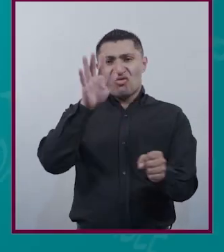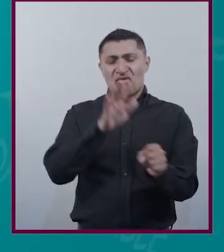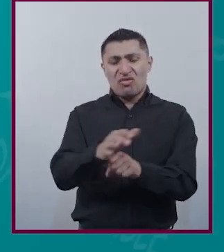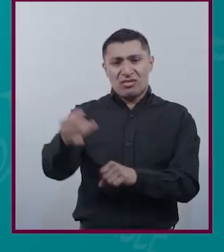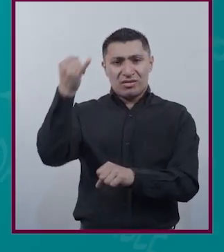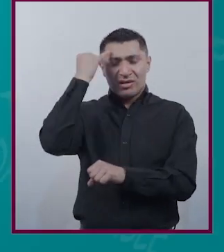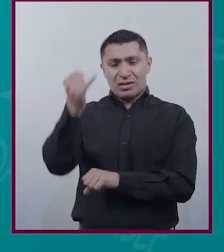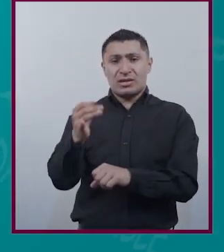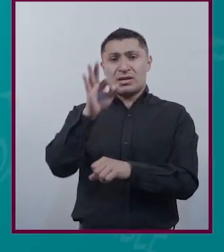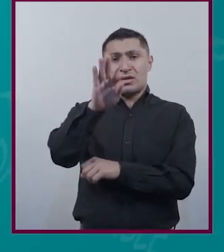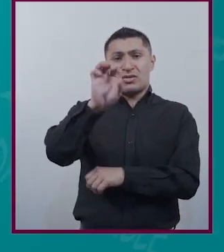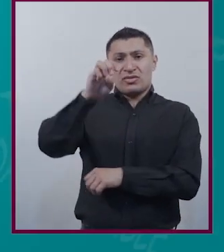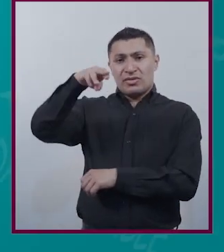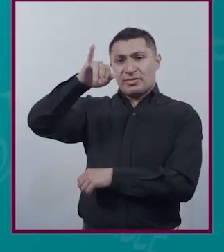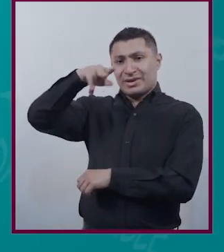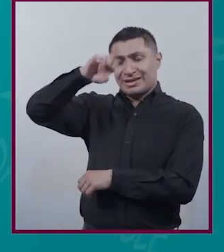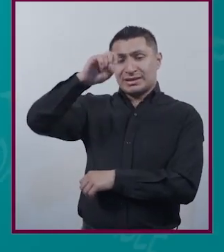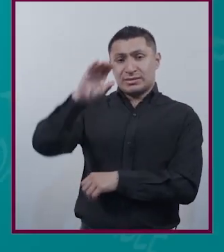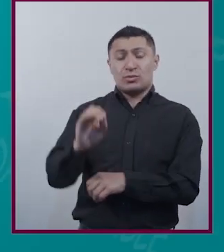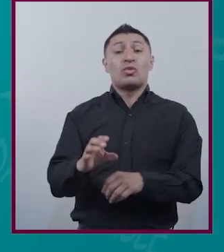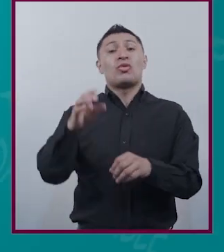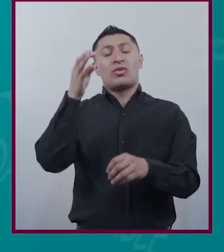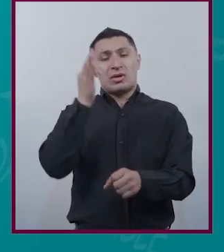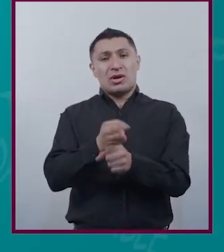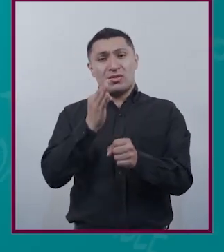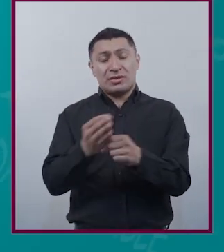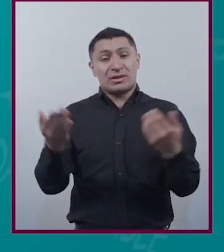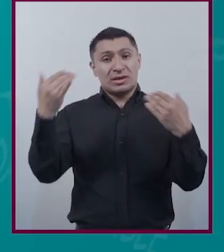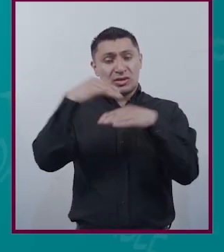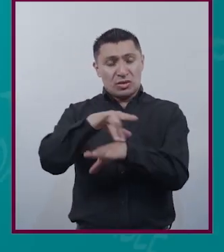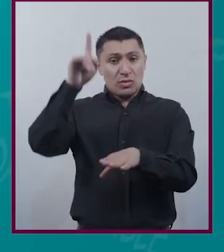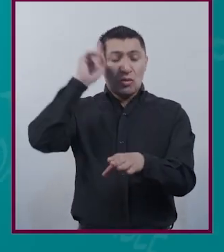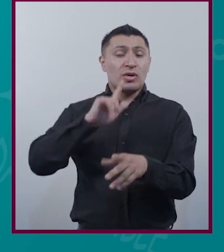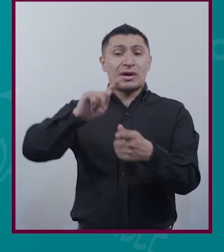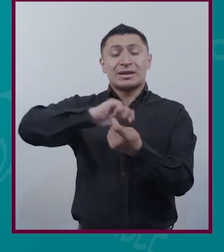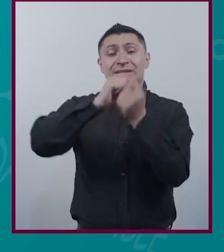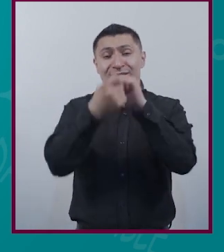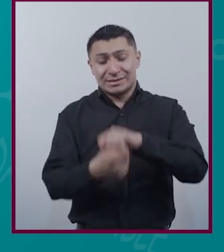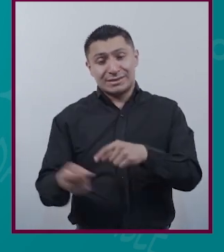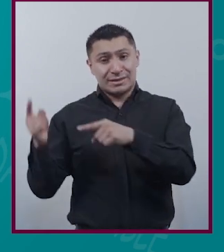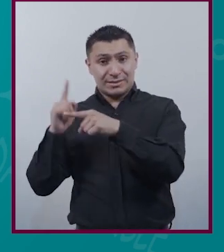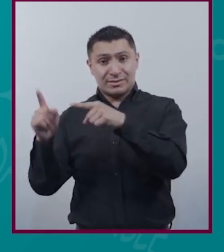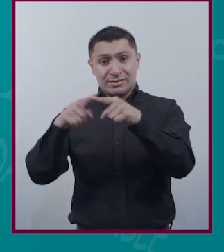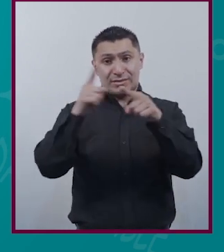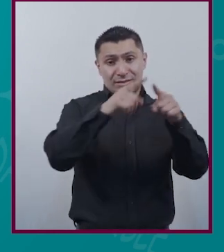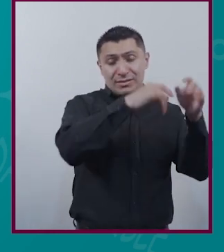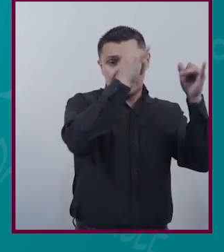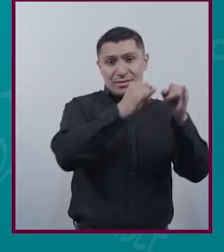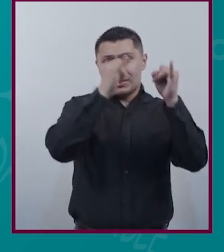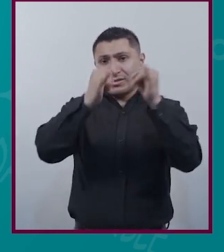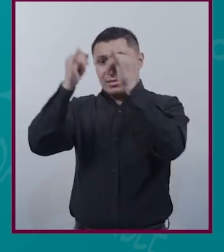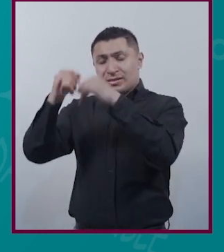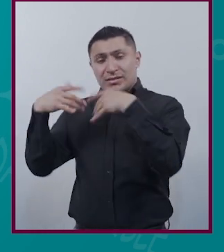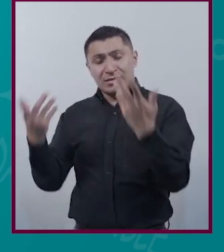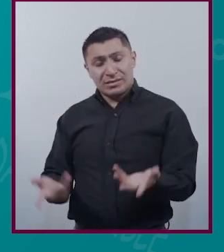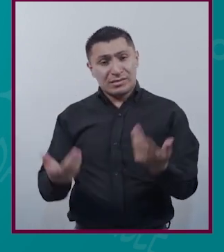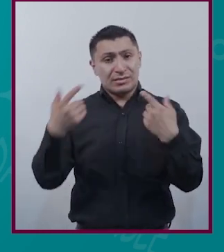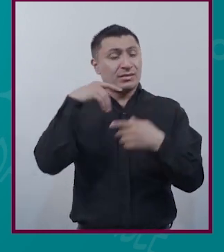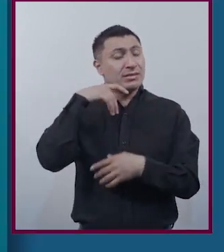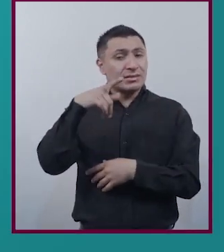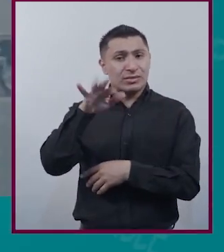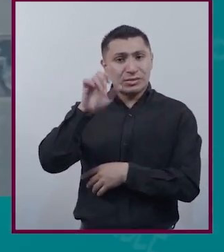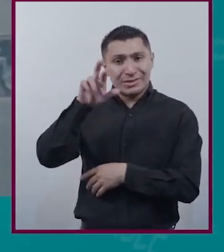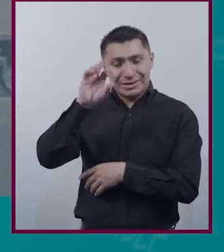postura Del feminismo Actual A propósito De las mujeres Trans Y otras Identidades De género? Entre otros Asuntos